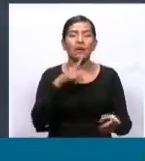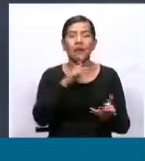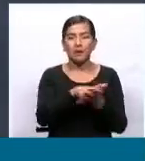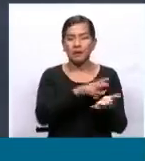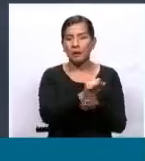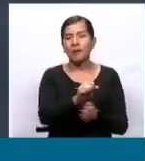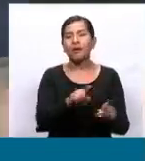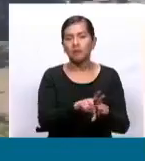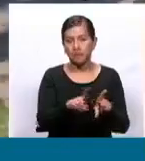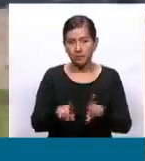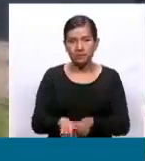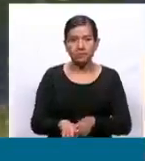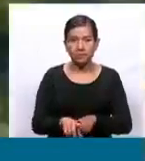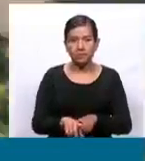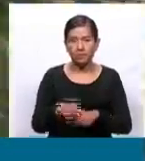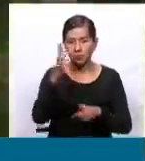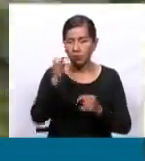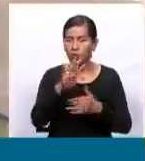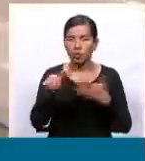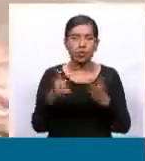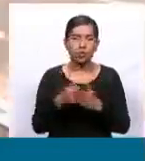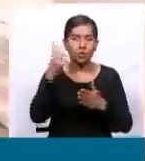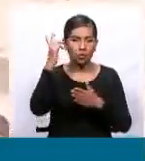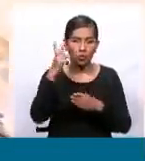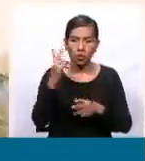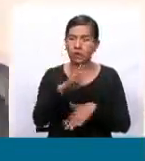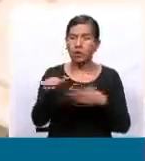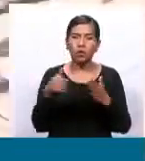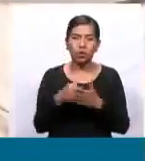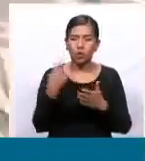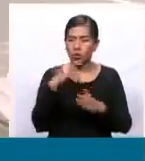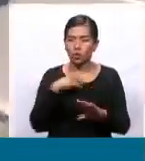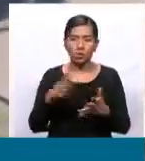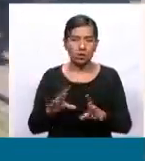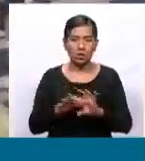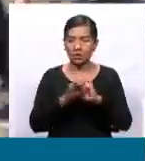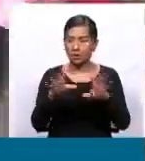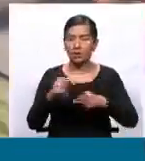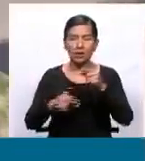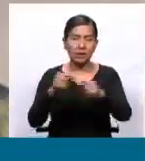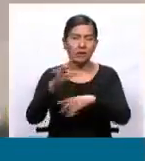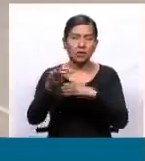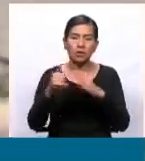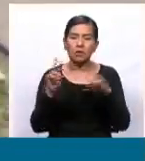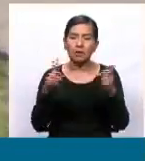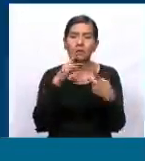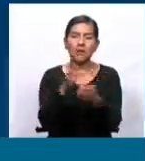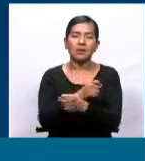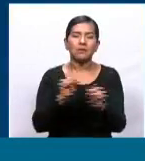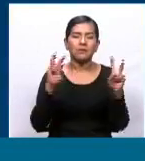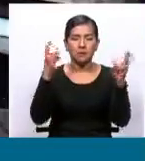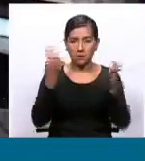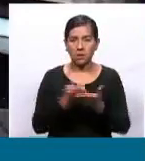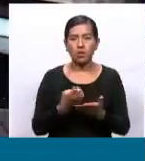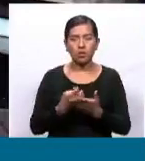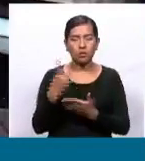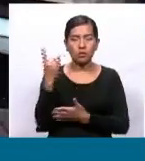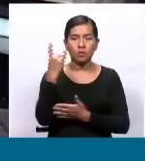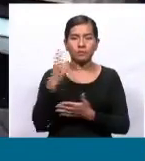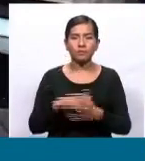contraproducente a todas las políticas y a todo lo que estábamos generando en cuanto a la recuperación de la economía nacional.